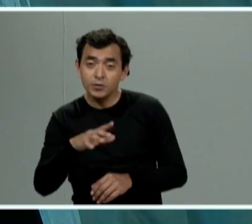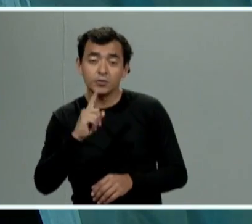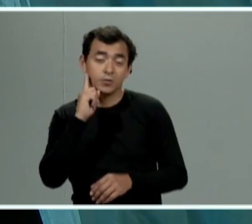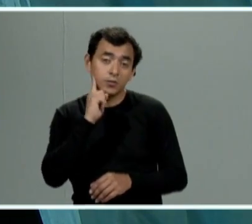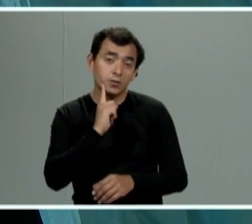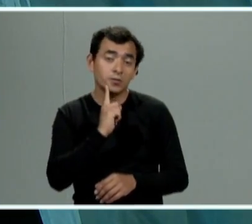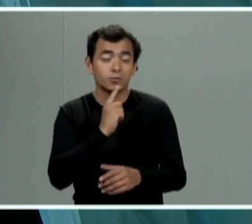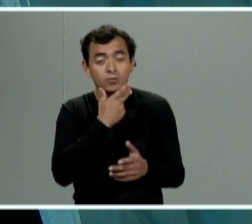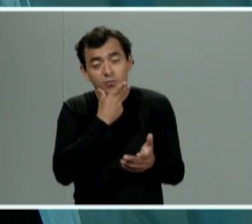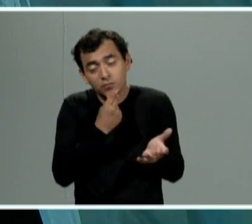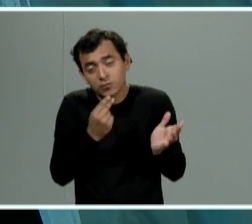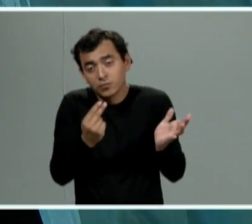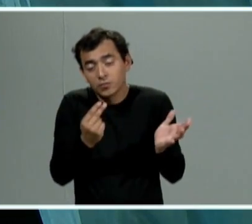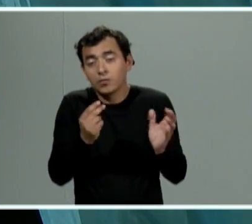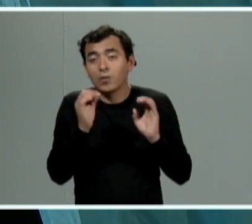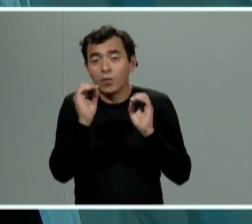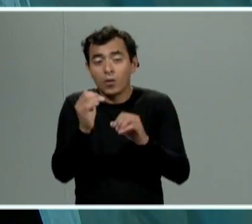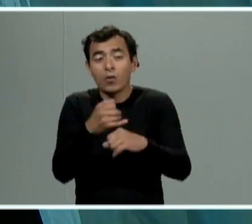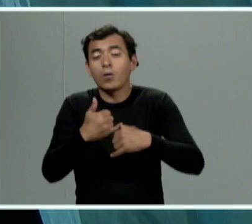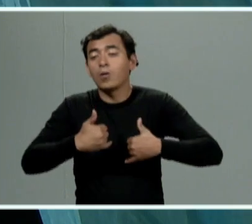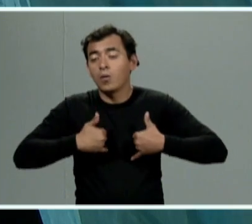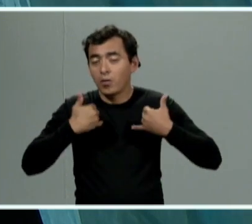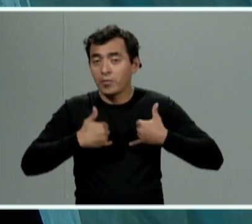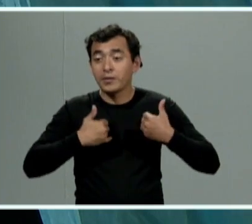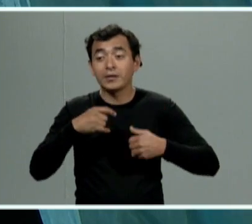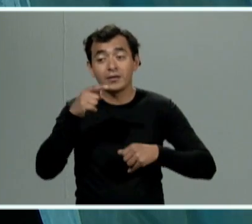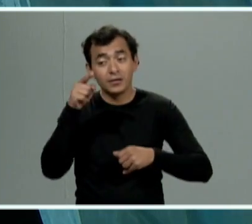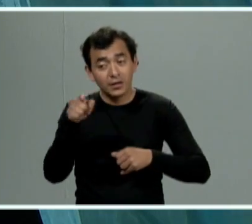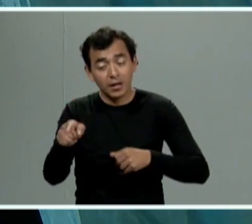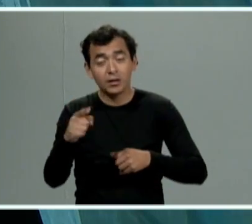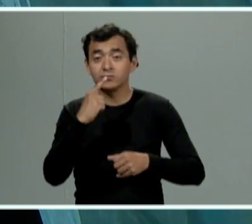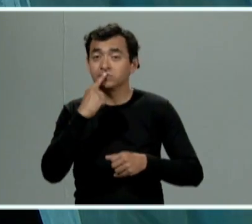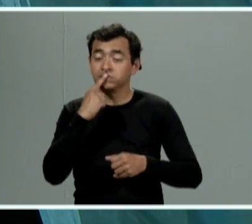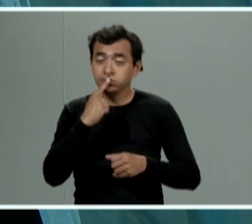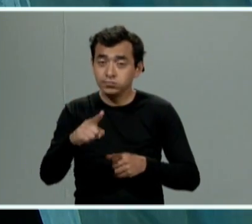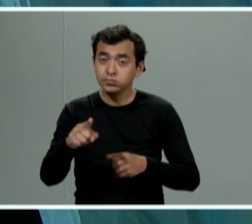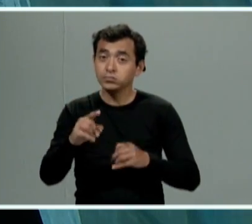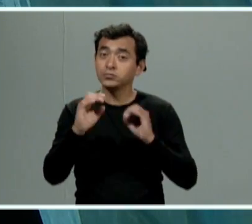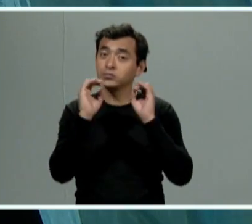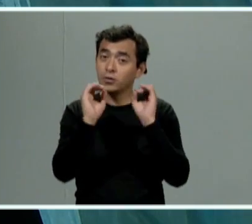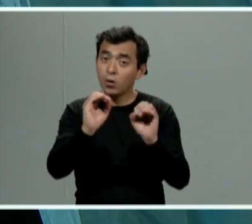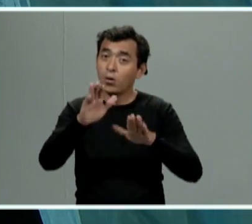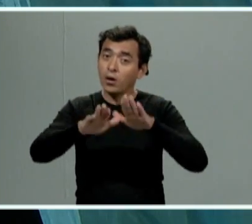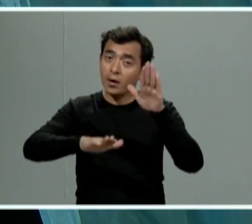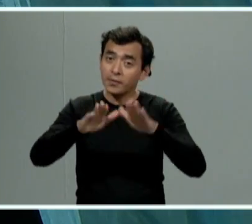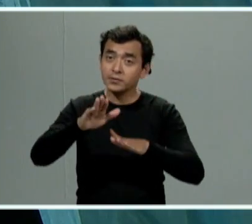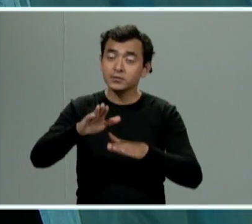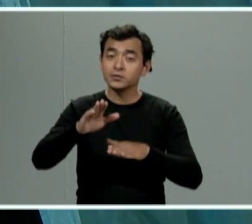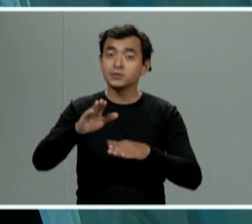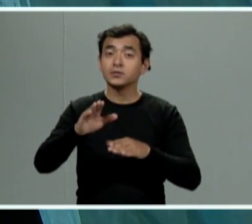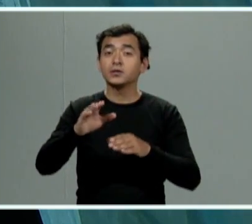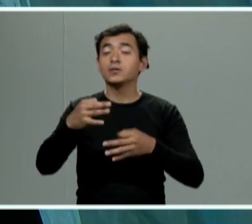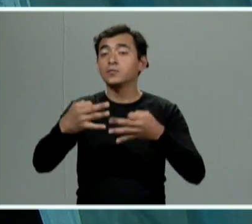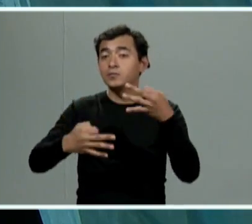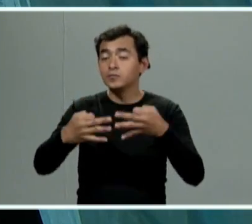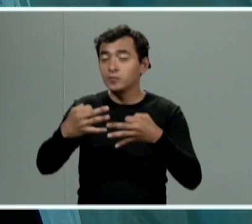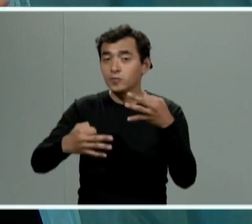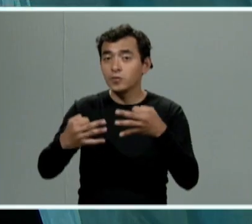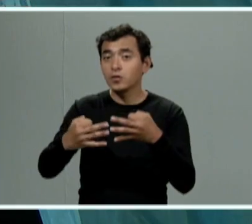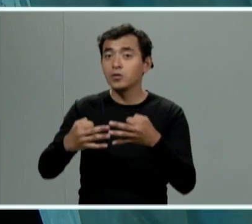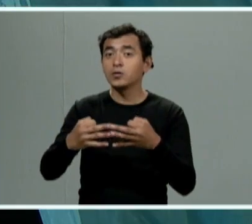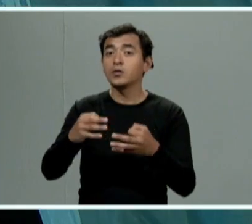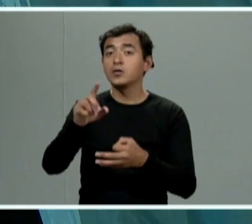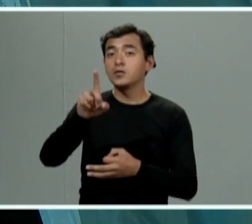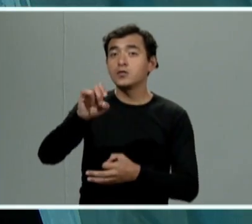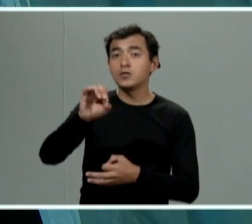y es ella quien pone la denuncia en algunas otras cuestiones lo hace directamente la procuraduría de protección de niñas niños o adolescentes lo que es